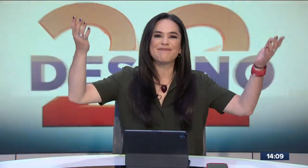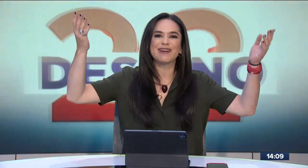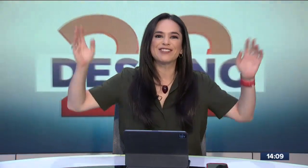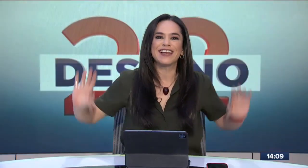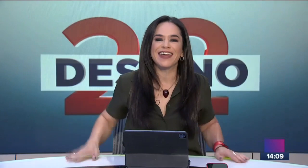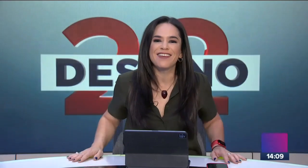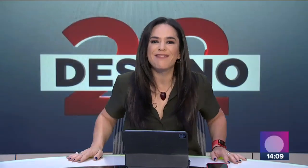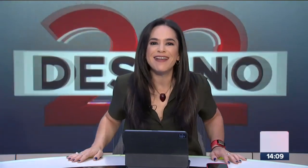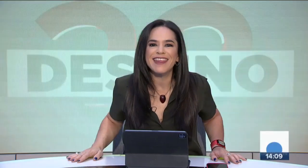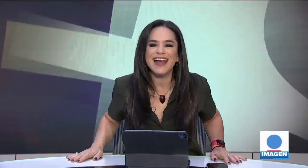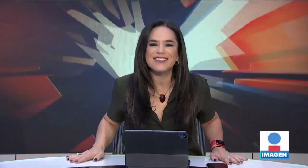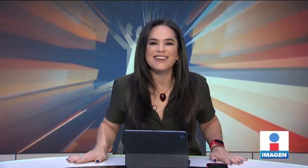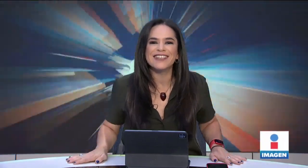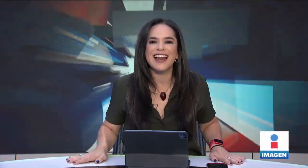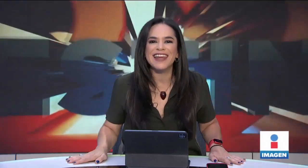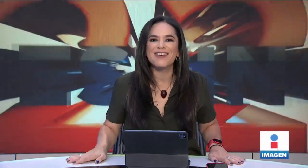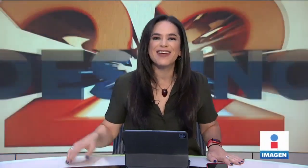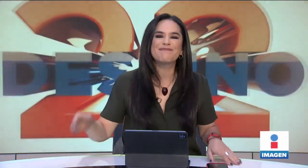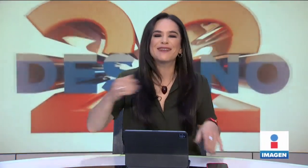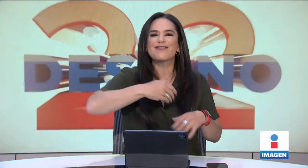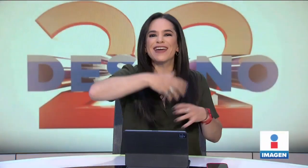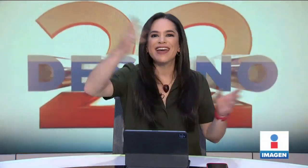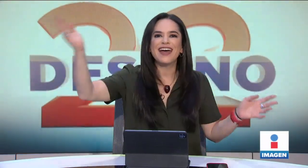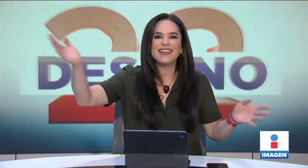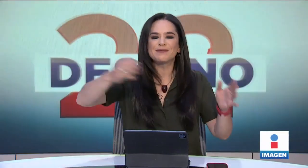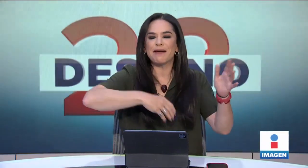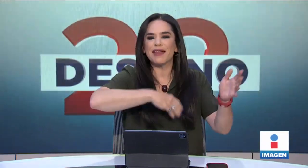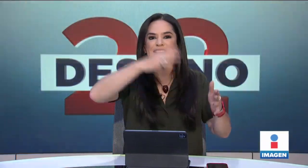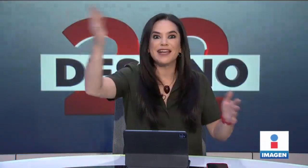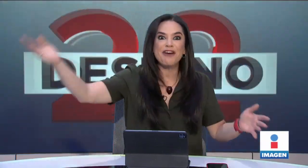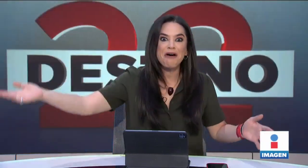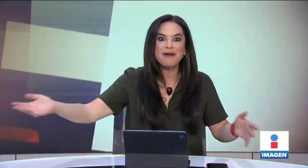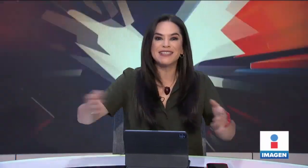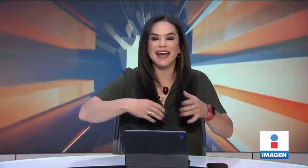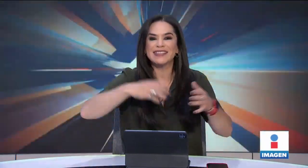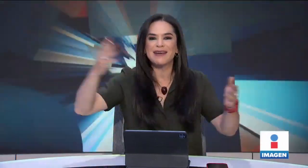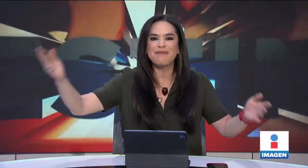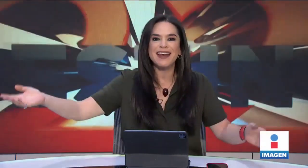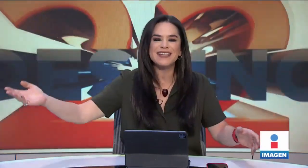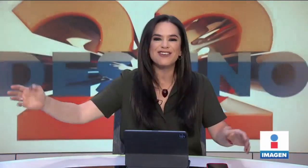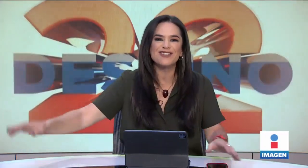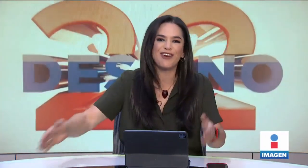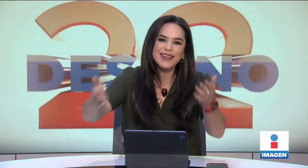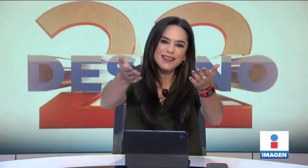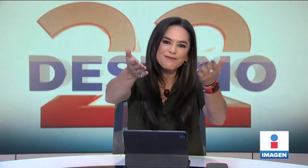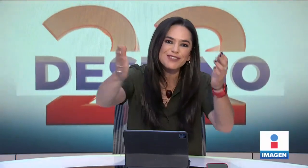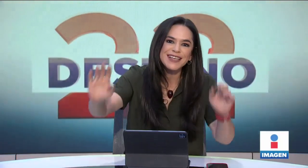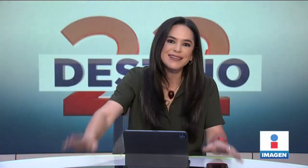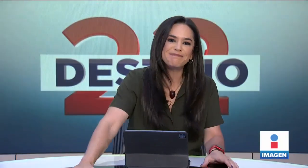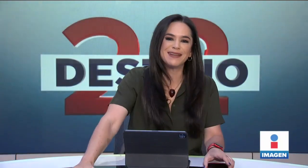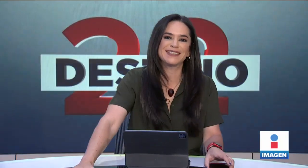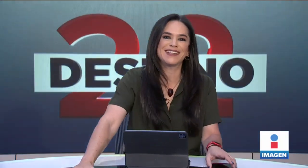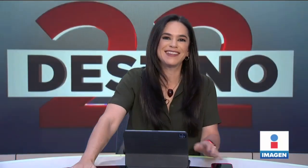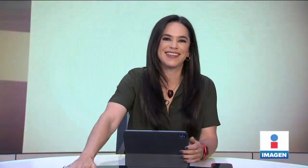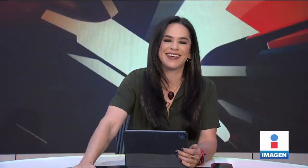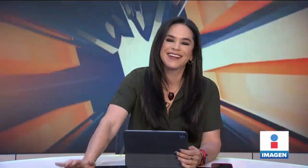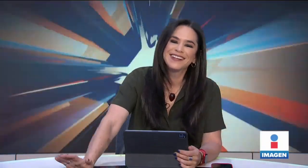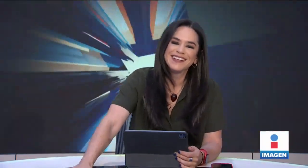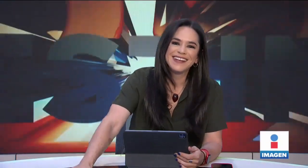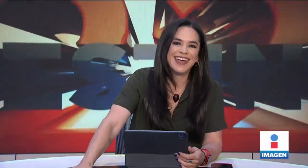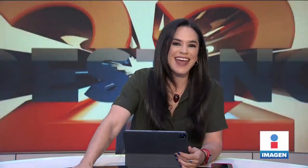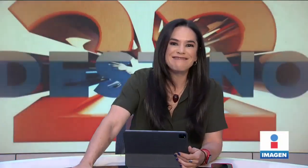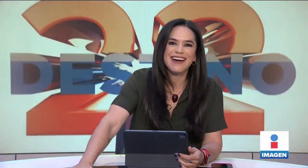Presidente, pero si el que dio el banderazo de salido y empezó a ir a decir nombres y a destapar las corcholatas de ustedes, presidente.